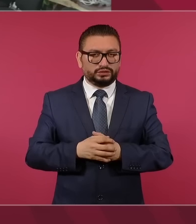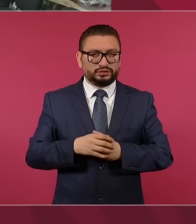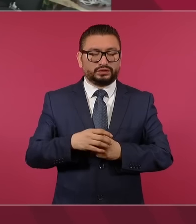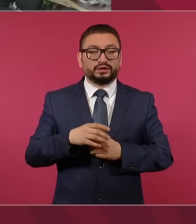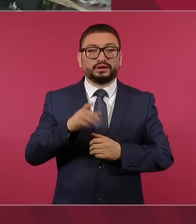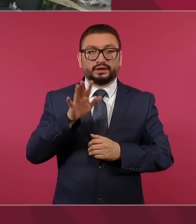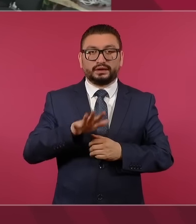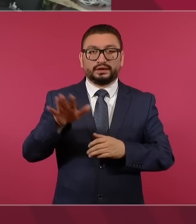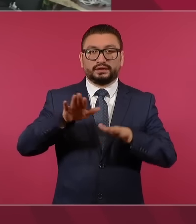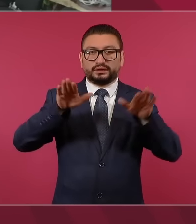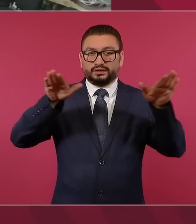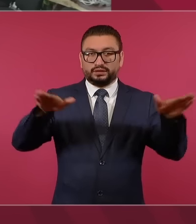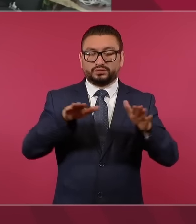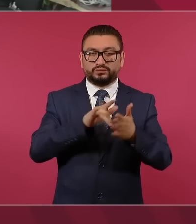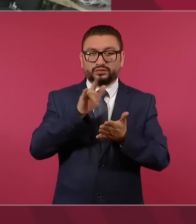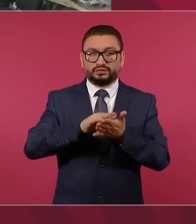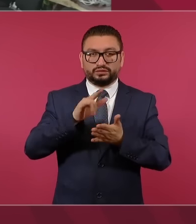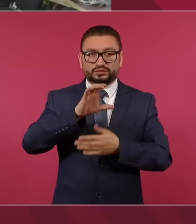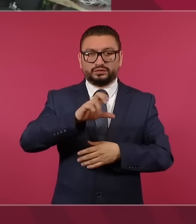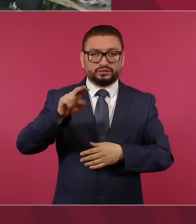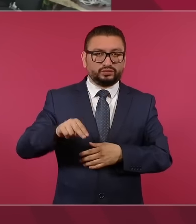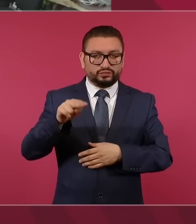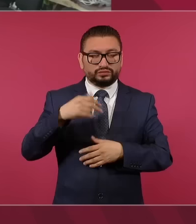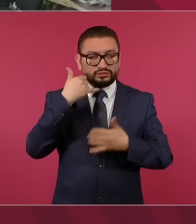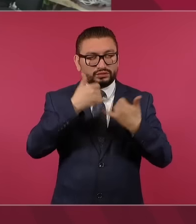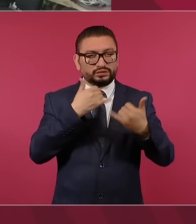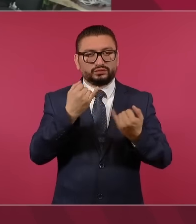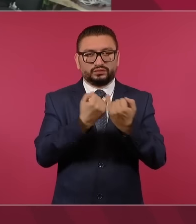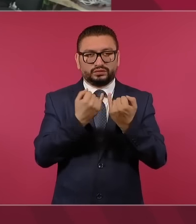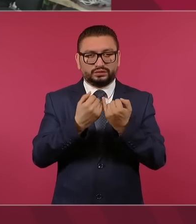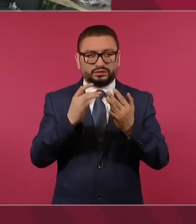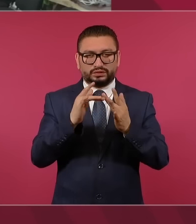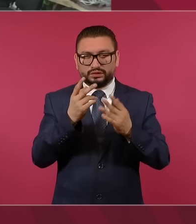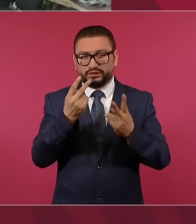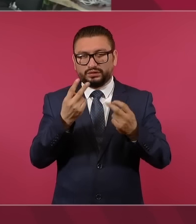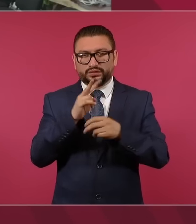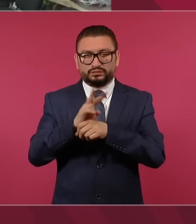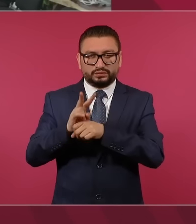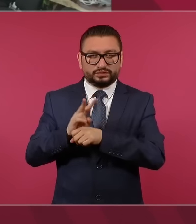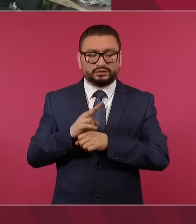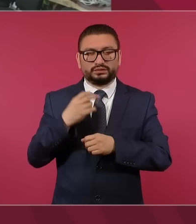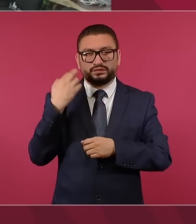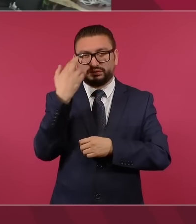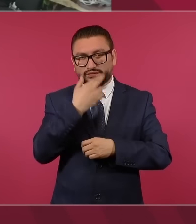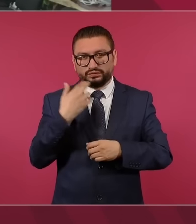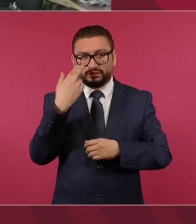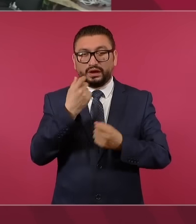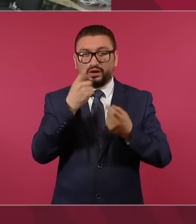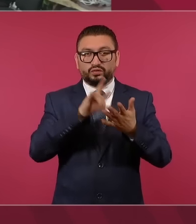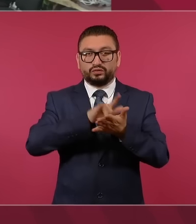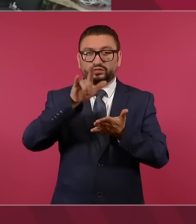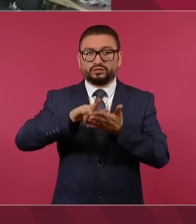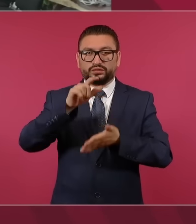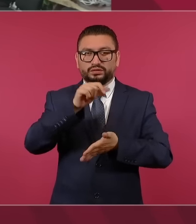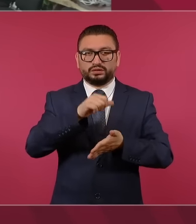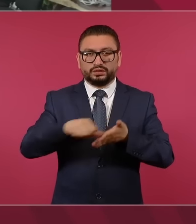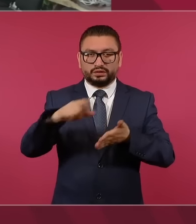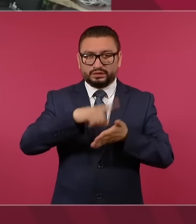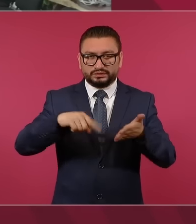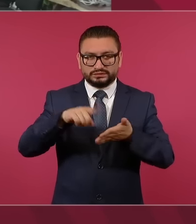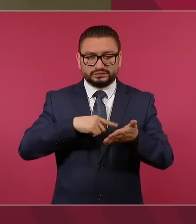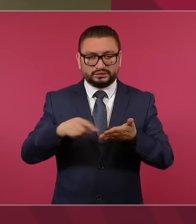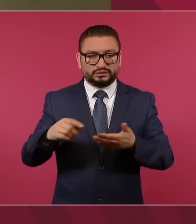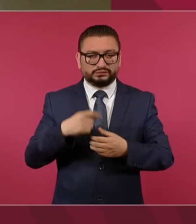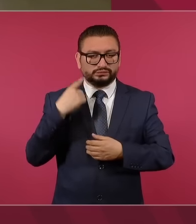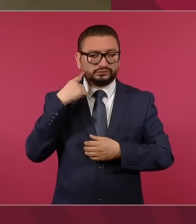de Cancún, que hemos tenido muchas llamadas, está abierto, evidentemente los vuelos están suspendidos y algunos cancelados. Y la información que tenemos es que es el